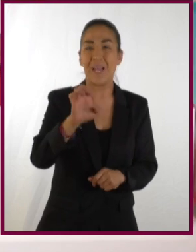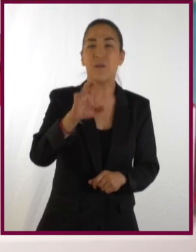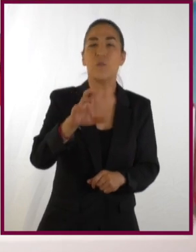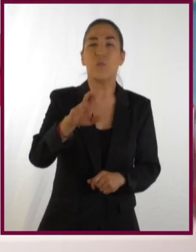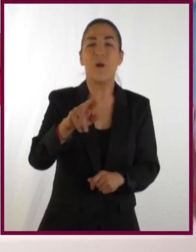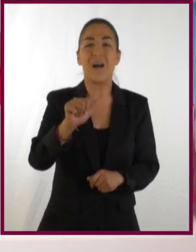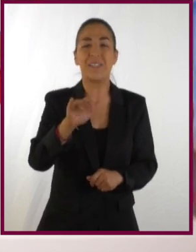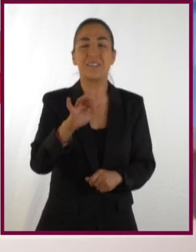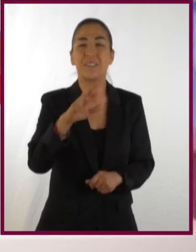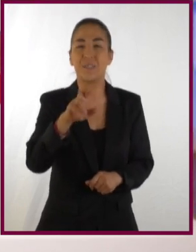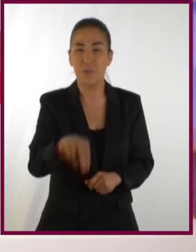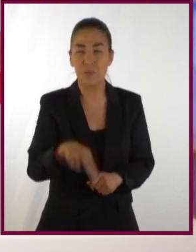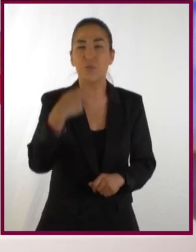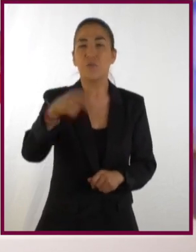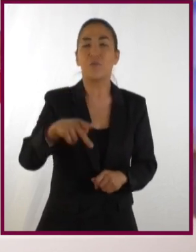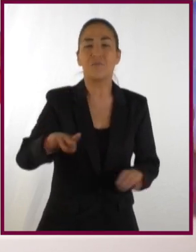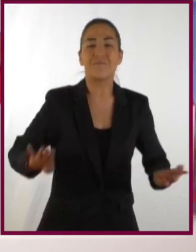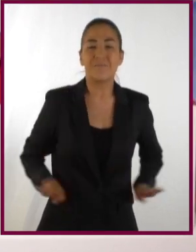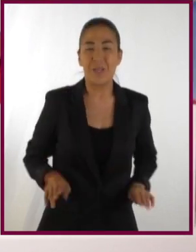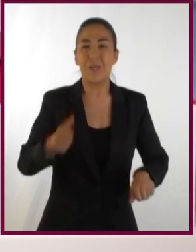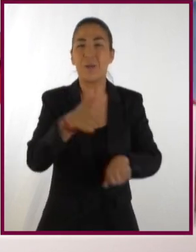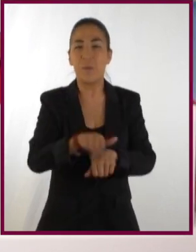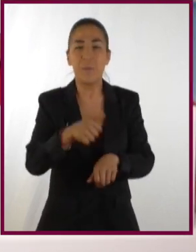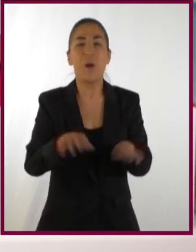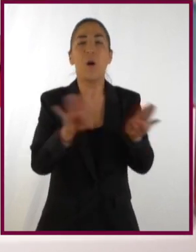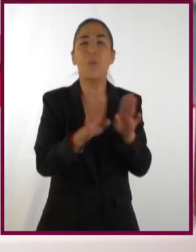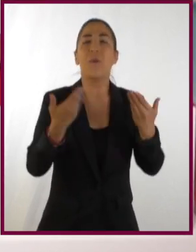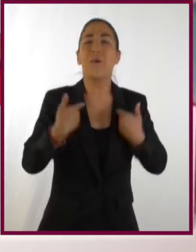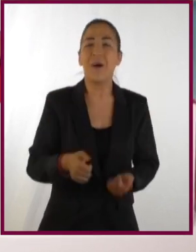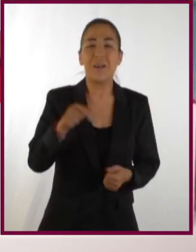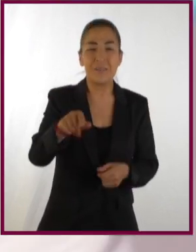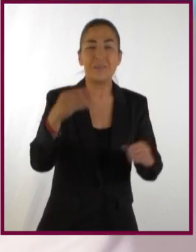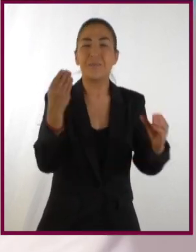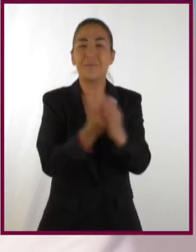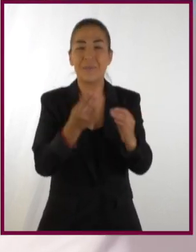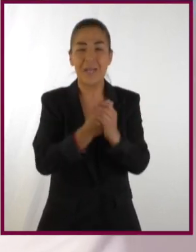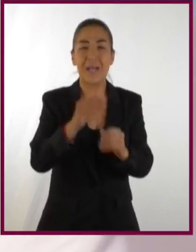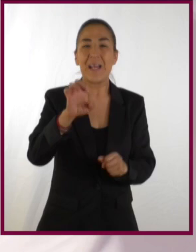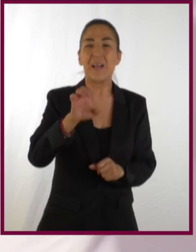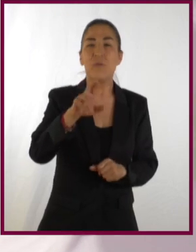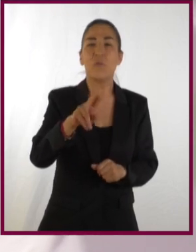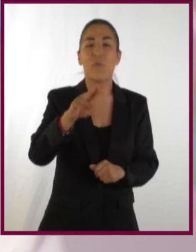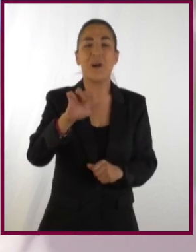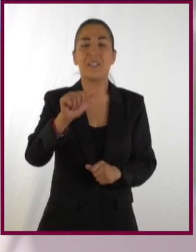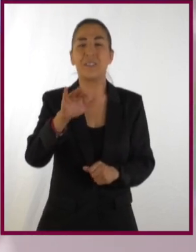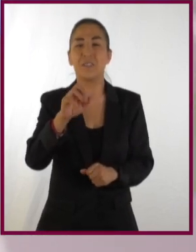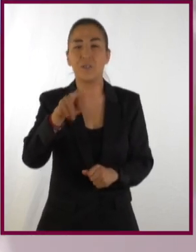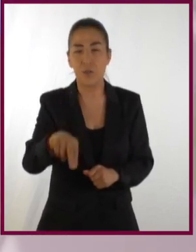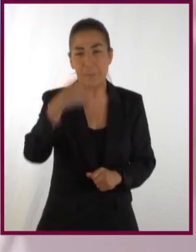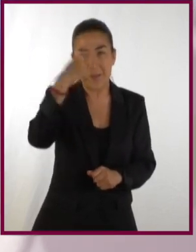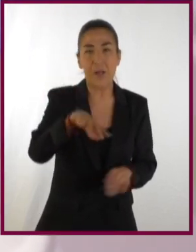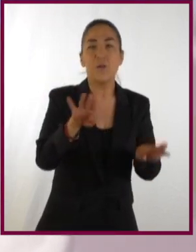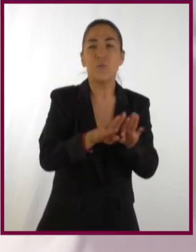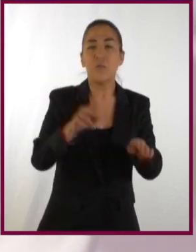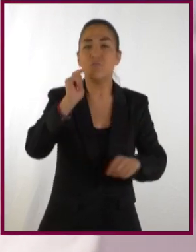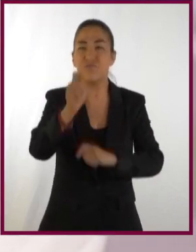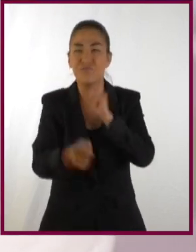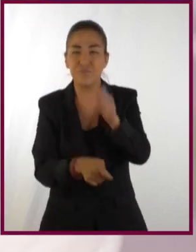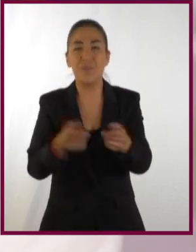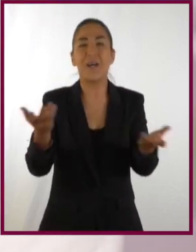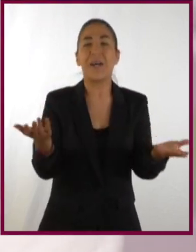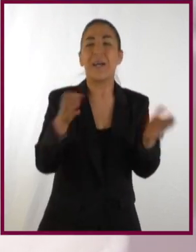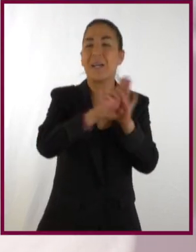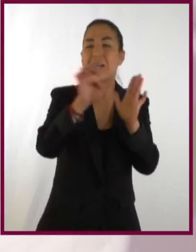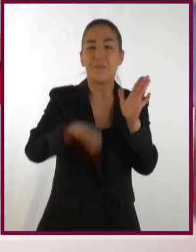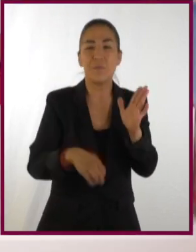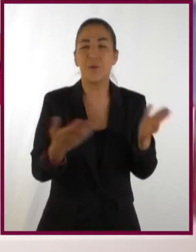con analizar una ecuación y su proporcionalidad. Eso es bastante, Entender las proporcionalidades de las ecuaciones es importante